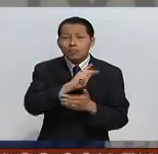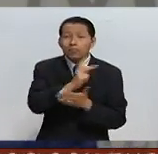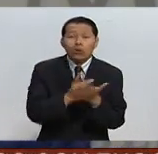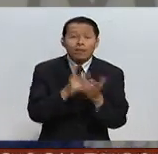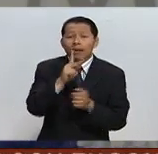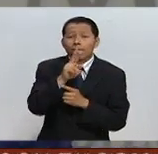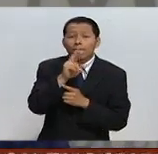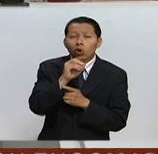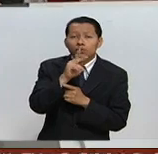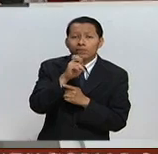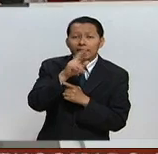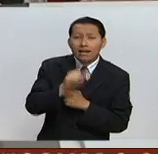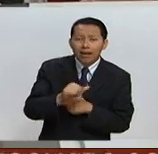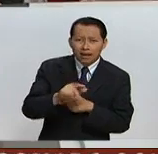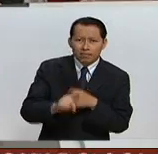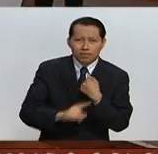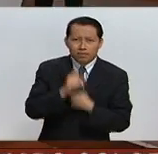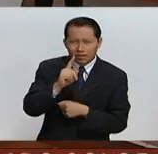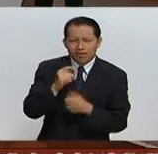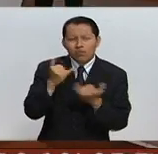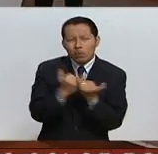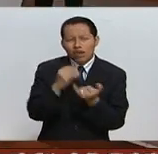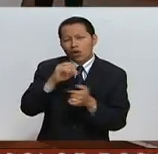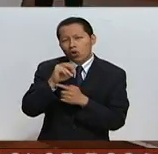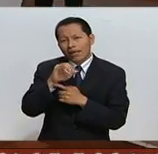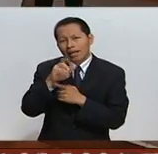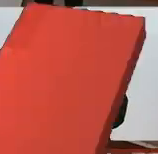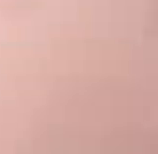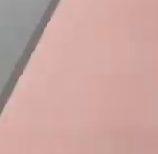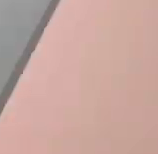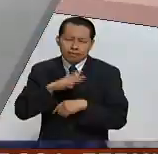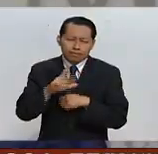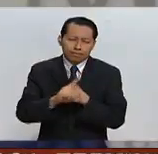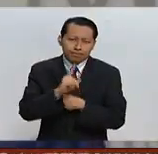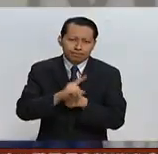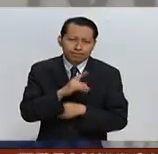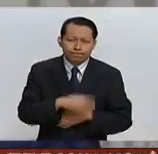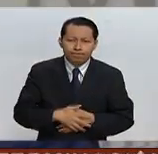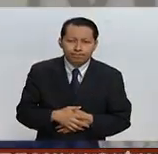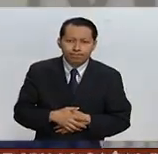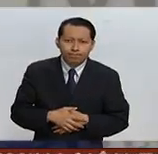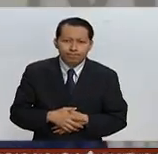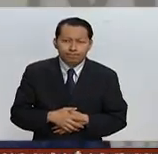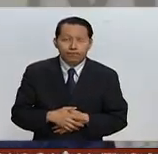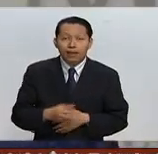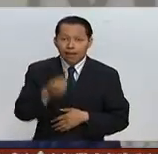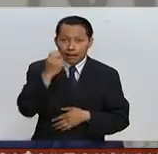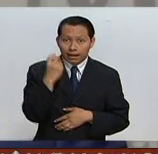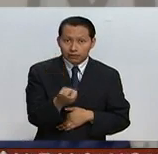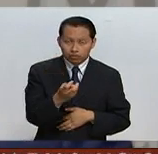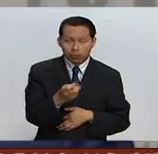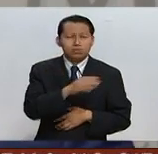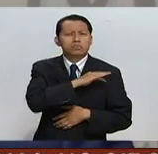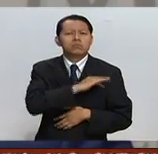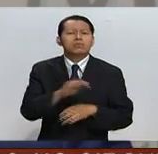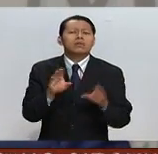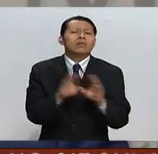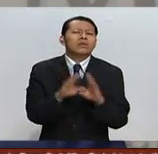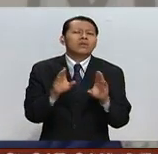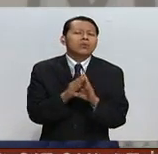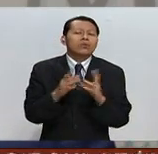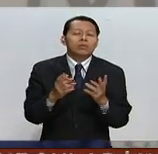Prospera o los becarios del Conacyt, entre otros temas. Y que esta medida resultaría